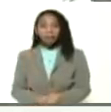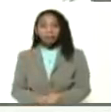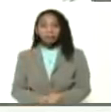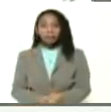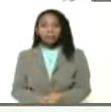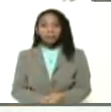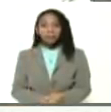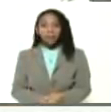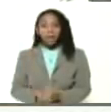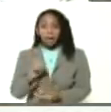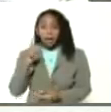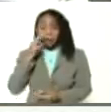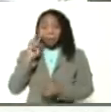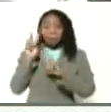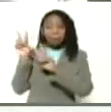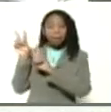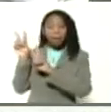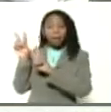aleccionador, ¿viste?